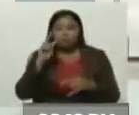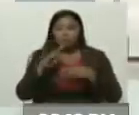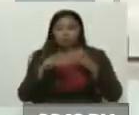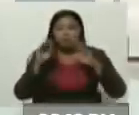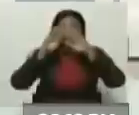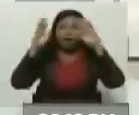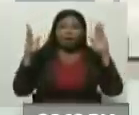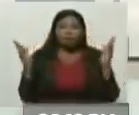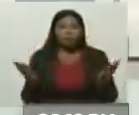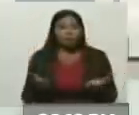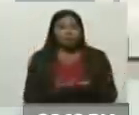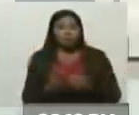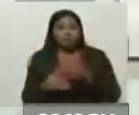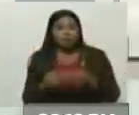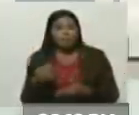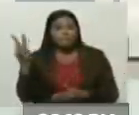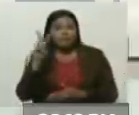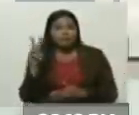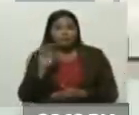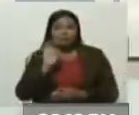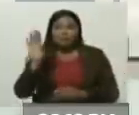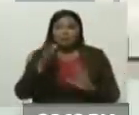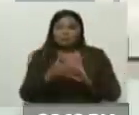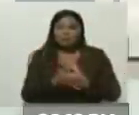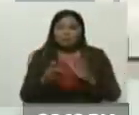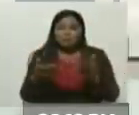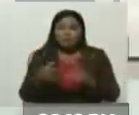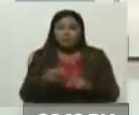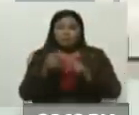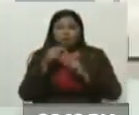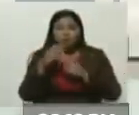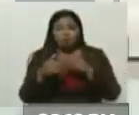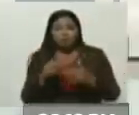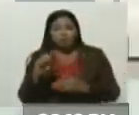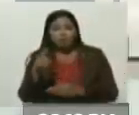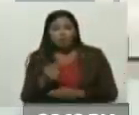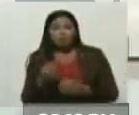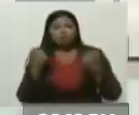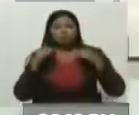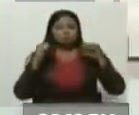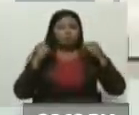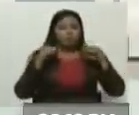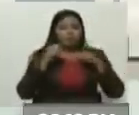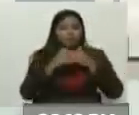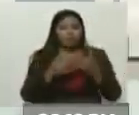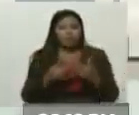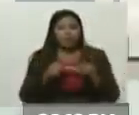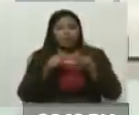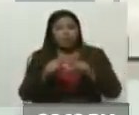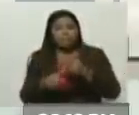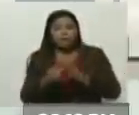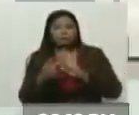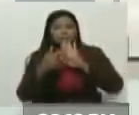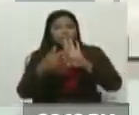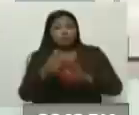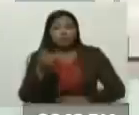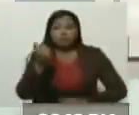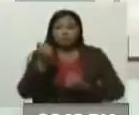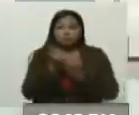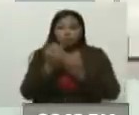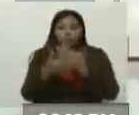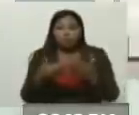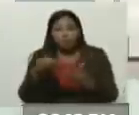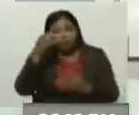contra el COVID-19, fue Venezuela el país que ellos eligieron para hacer los primeros ensayos. Allí quedó más que demostrada la solidaridad